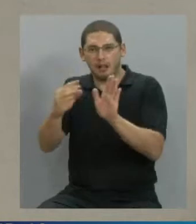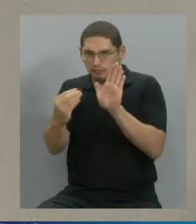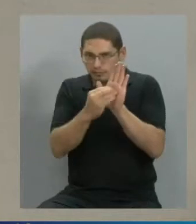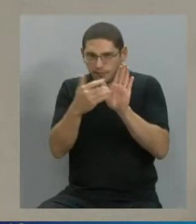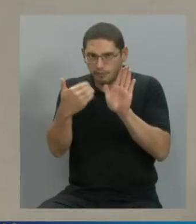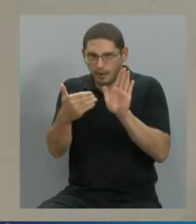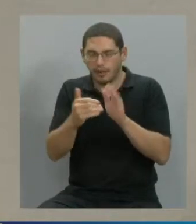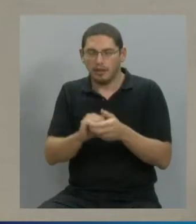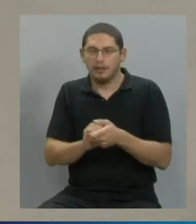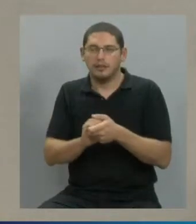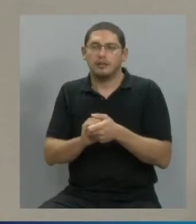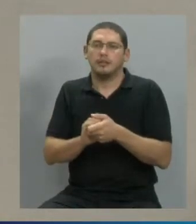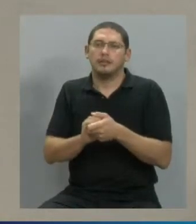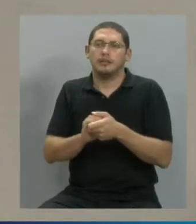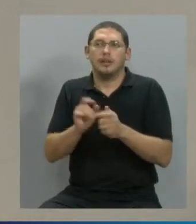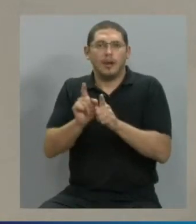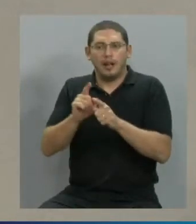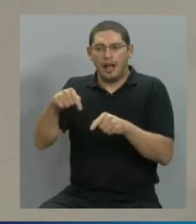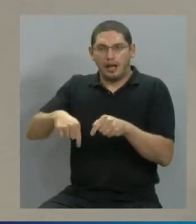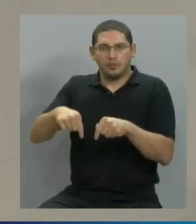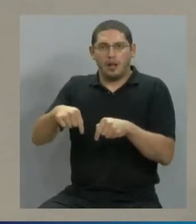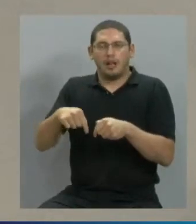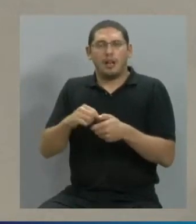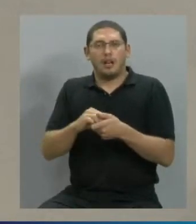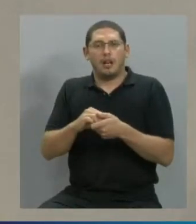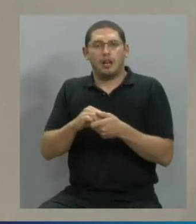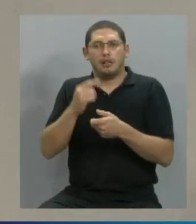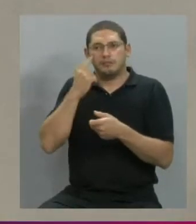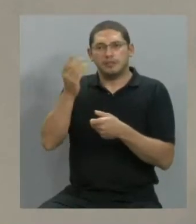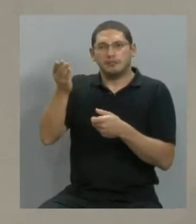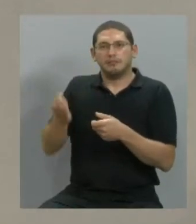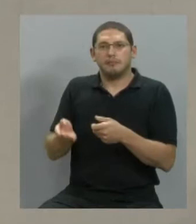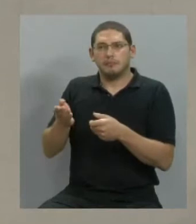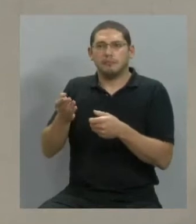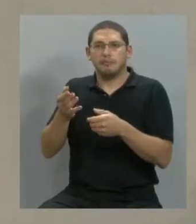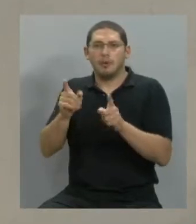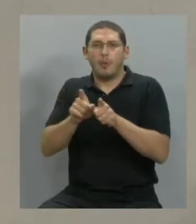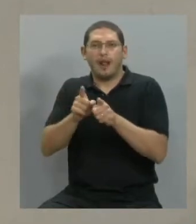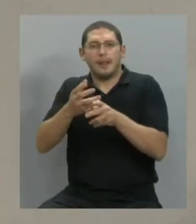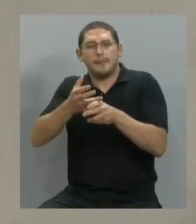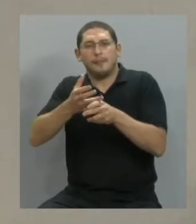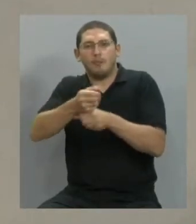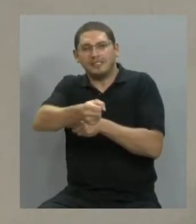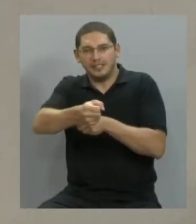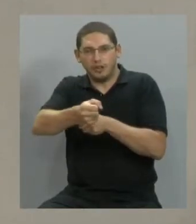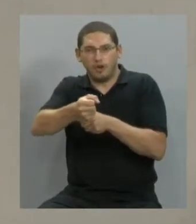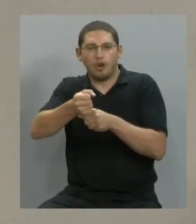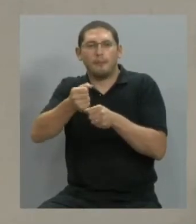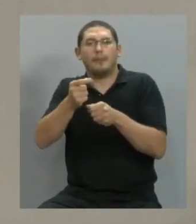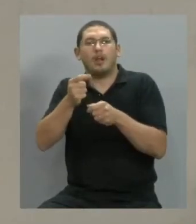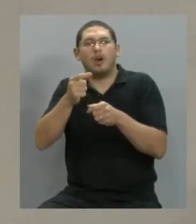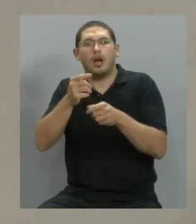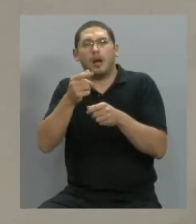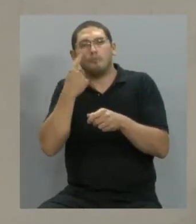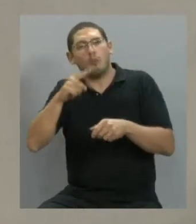en el marco de, en la actualidad, se los califica como delitos de homicidios o lesiones culposas, no existe el término mala praxis.